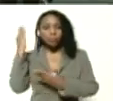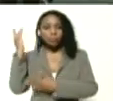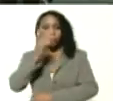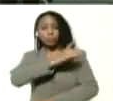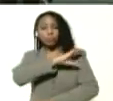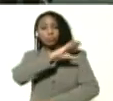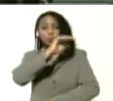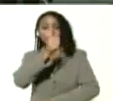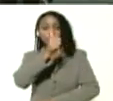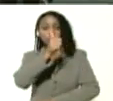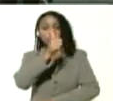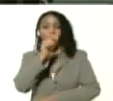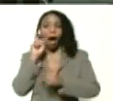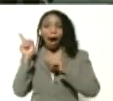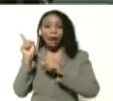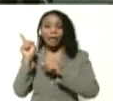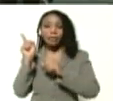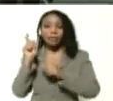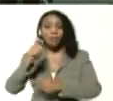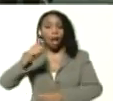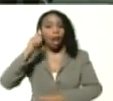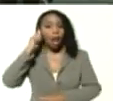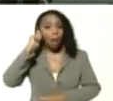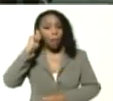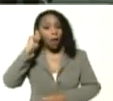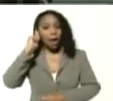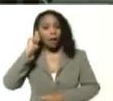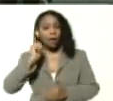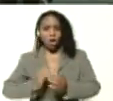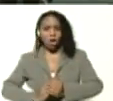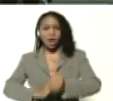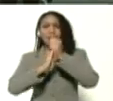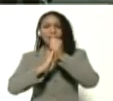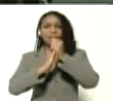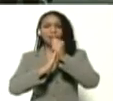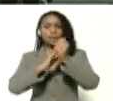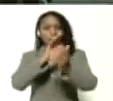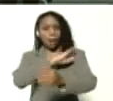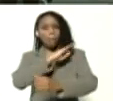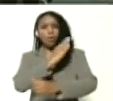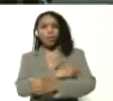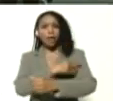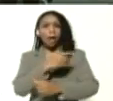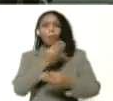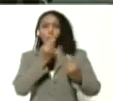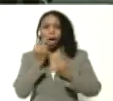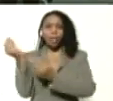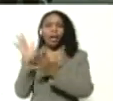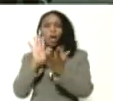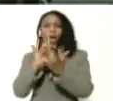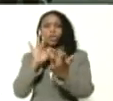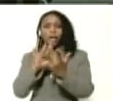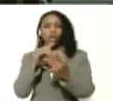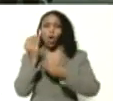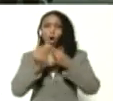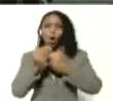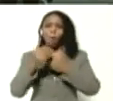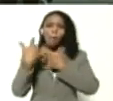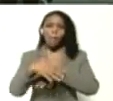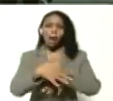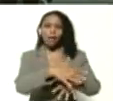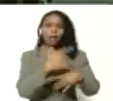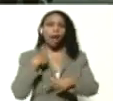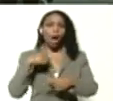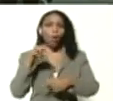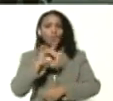rectora, ahí está la mujer en el mando, la mujer en el poder, vamos a darle este pase, cómo marcha la Universidad